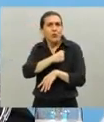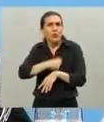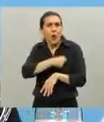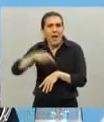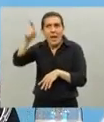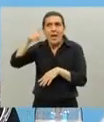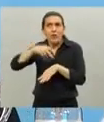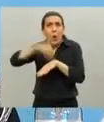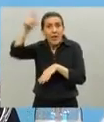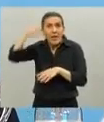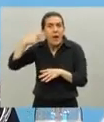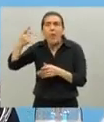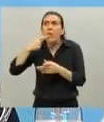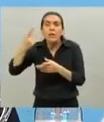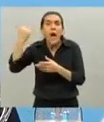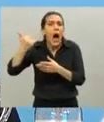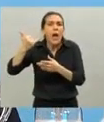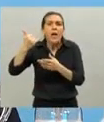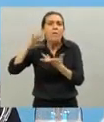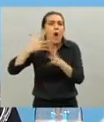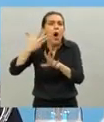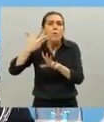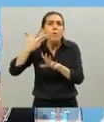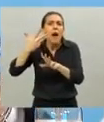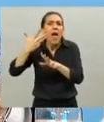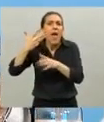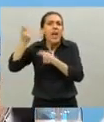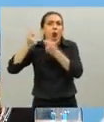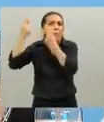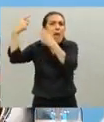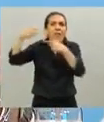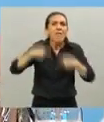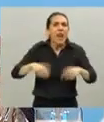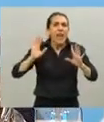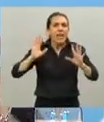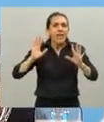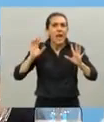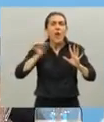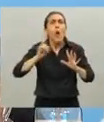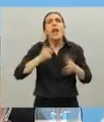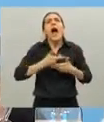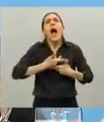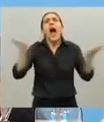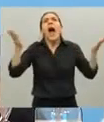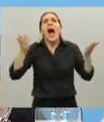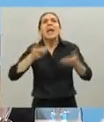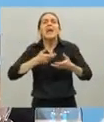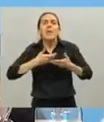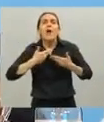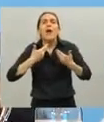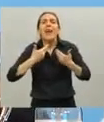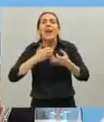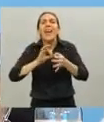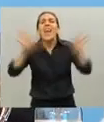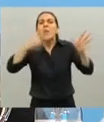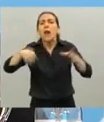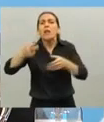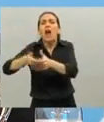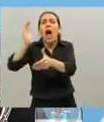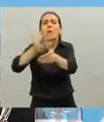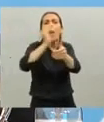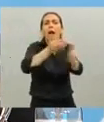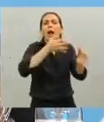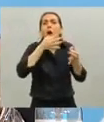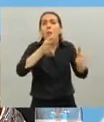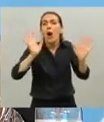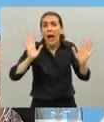mucho más agudo que es sistémico que no es que se trata de abrir la economía o abrir el comercio porque el comercio se